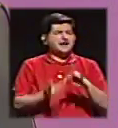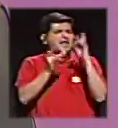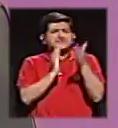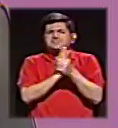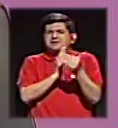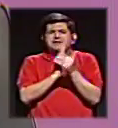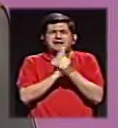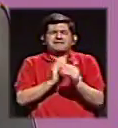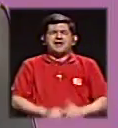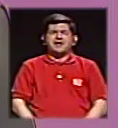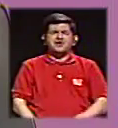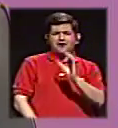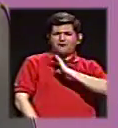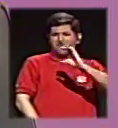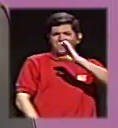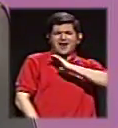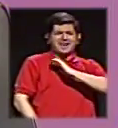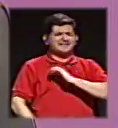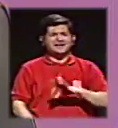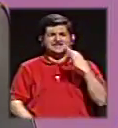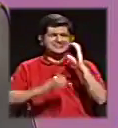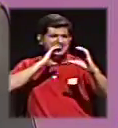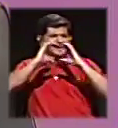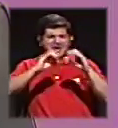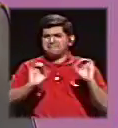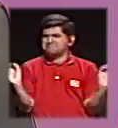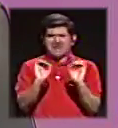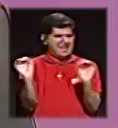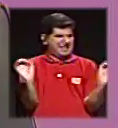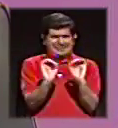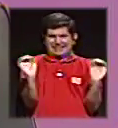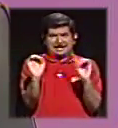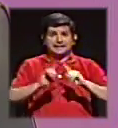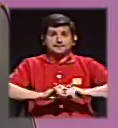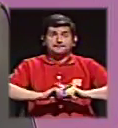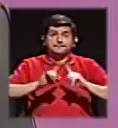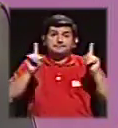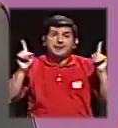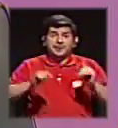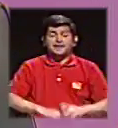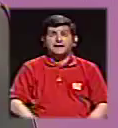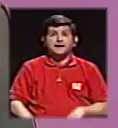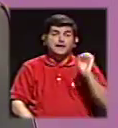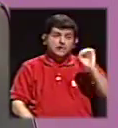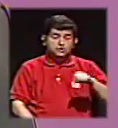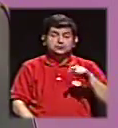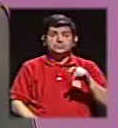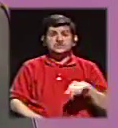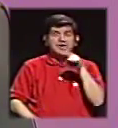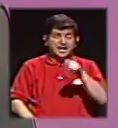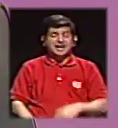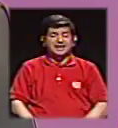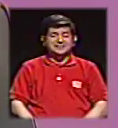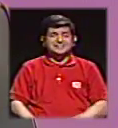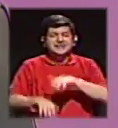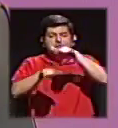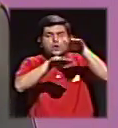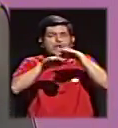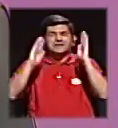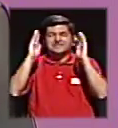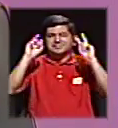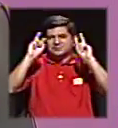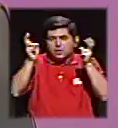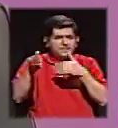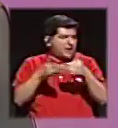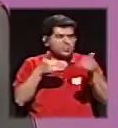don de gente, su carisma mediático para nada, pero sí es una sombra muy grande. Y